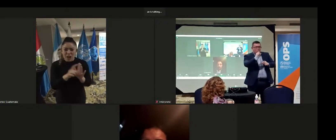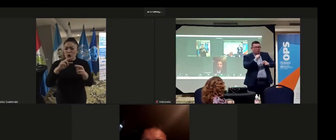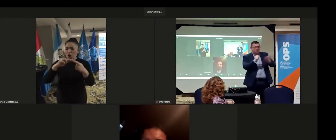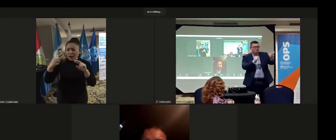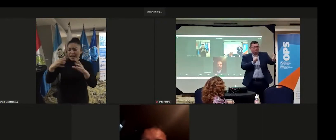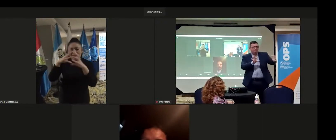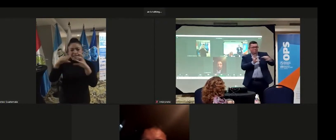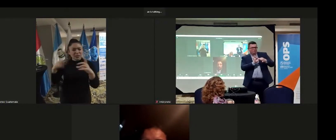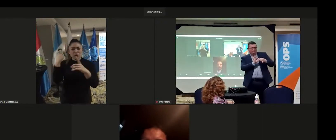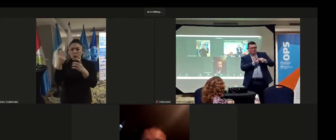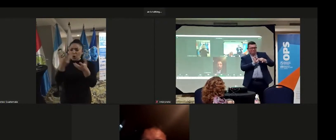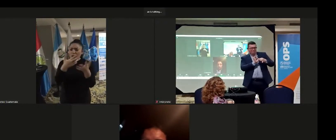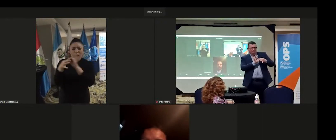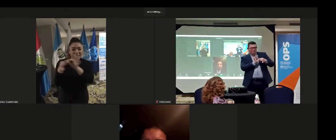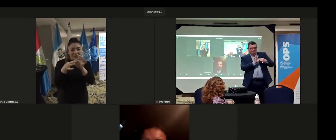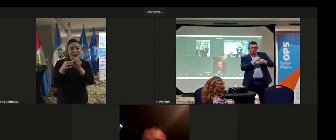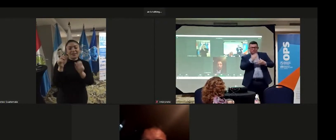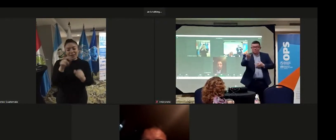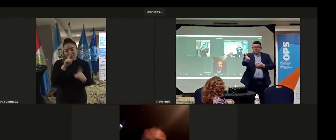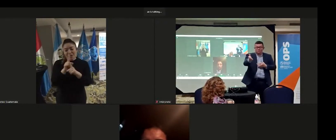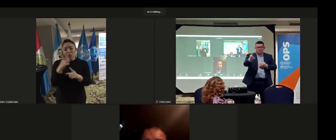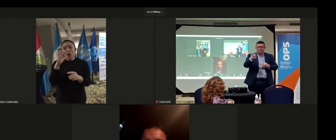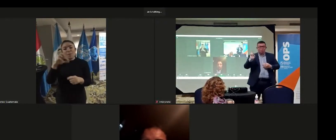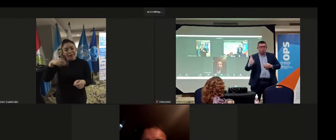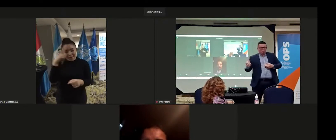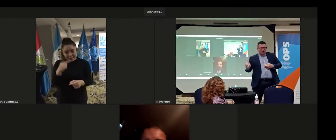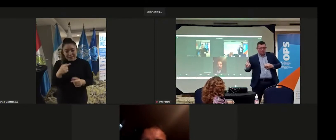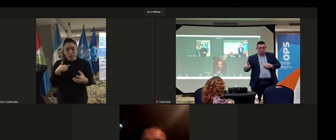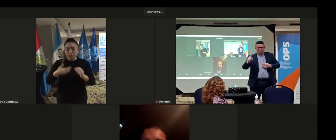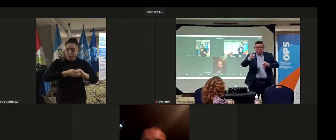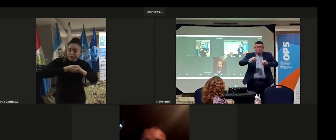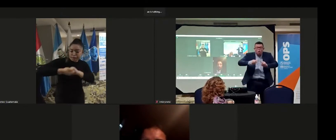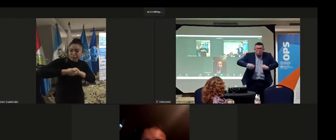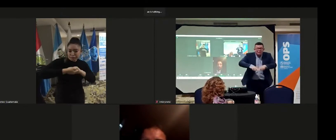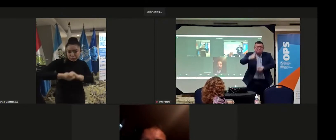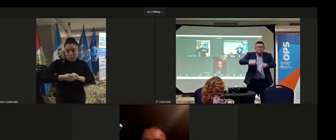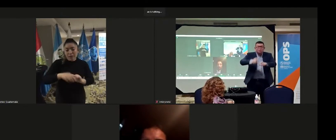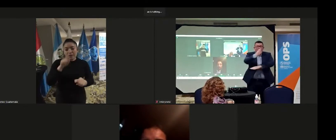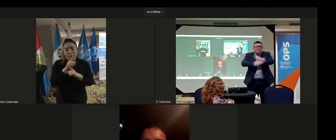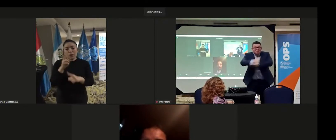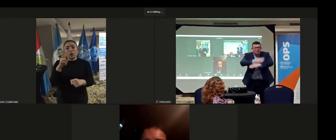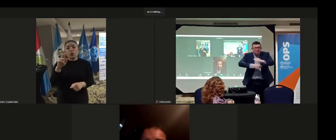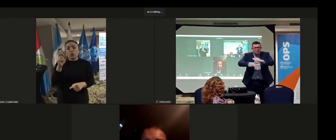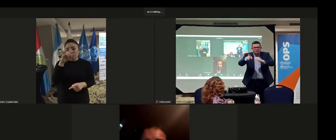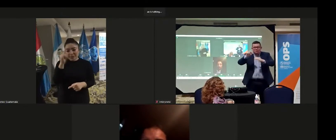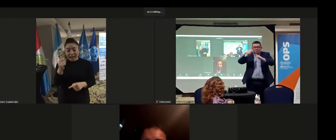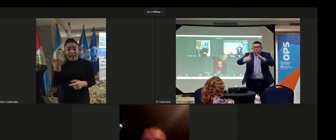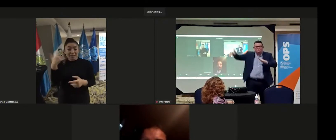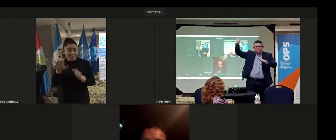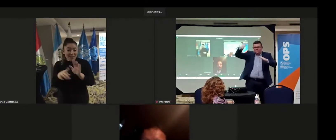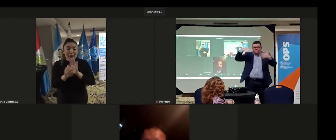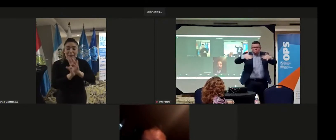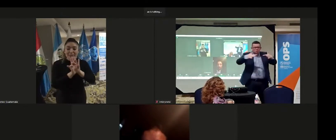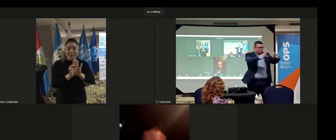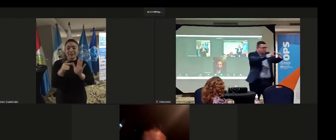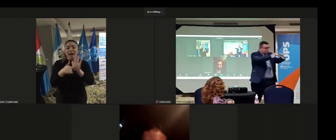organizaciones, y con, por supuesto, la OPS, que ha estado de la mano de nosotros, con Rosa, que además representa también